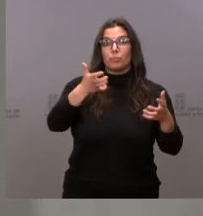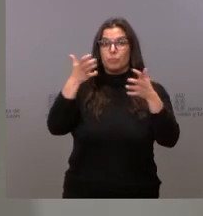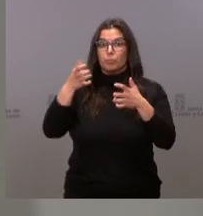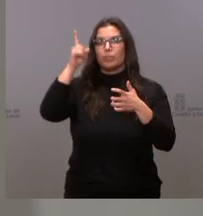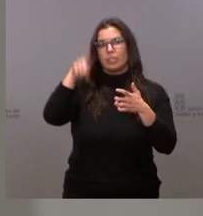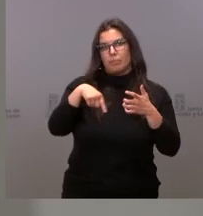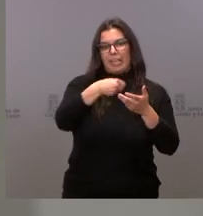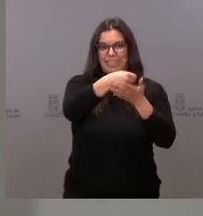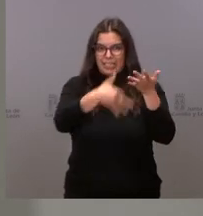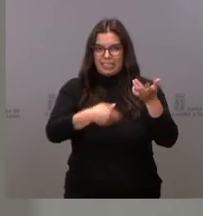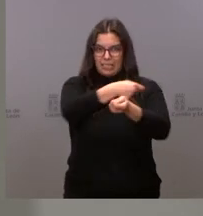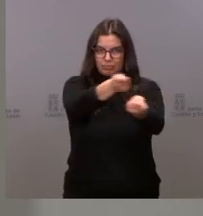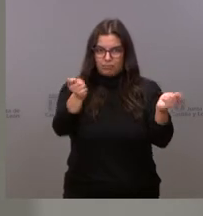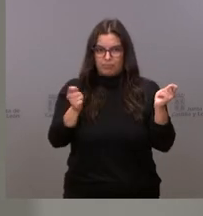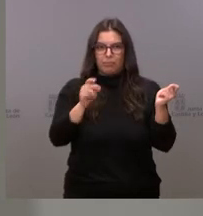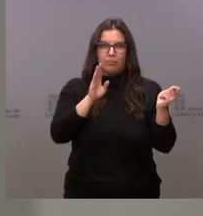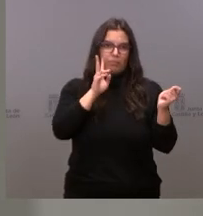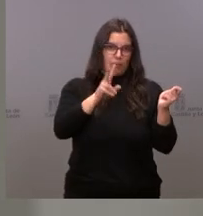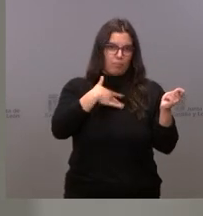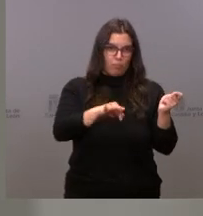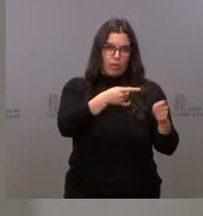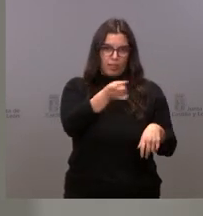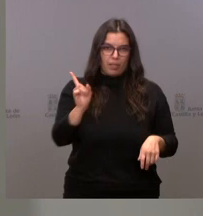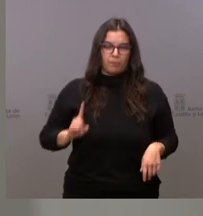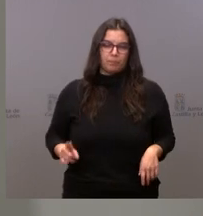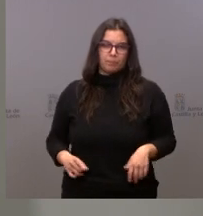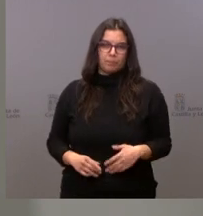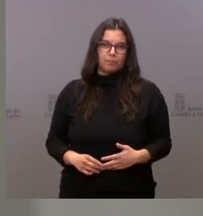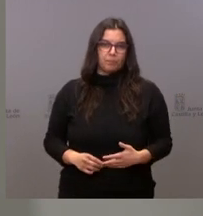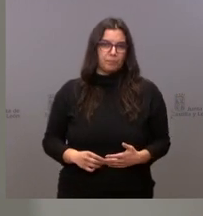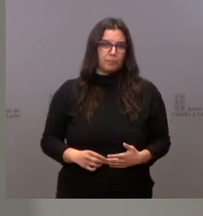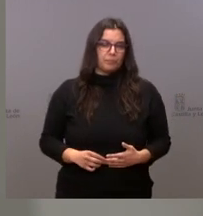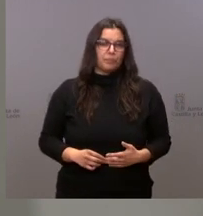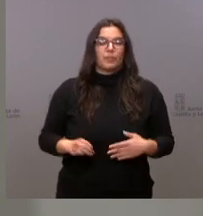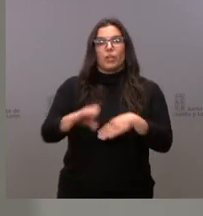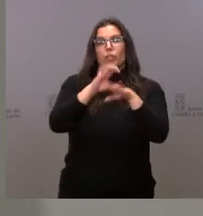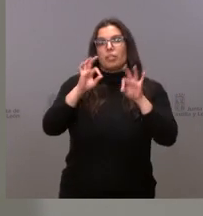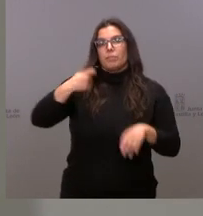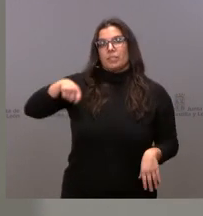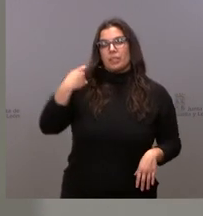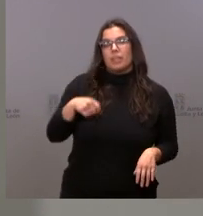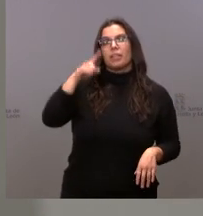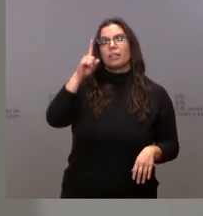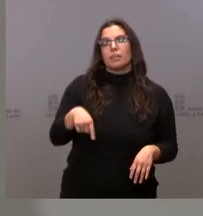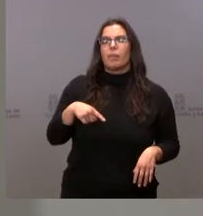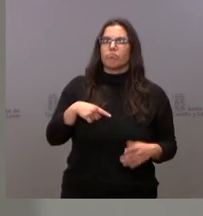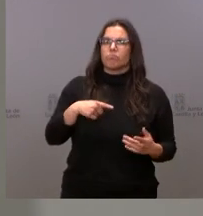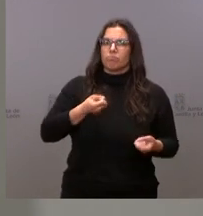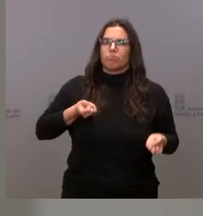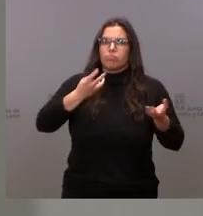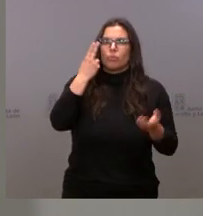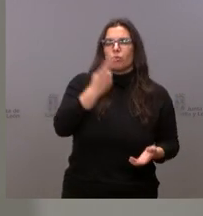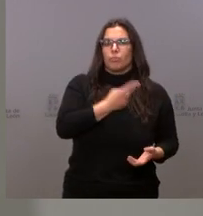también detallados en la nota de prensa de Presidencia. La Consejería de Presidencia muestra también su compromiso con las